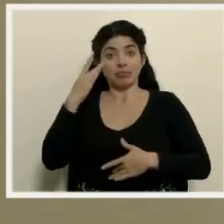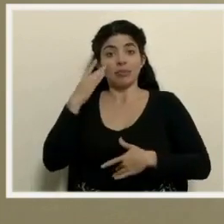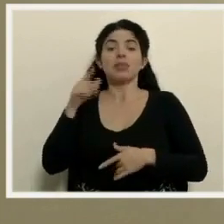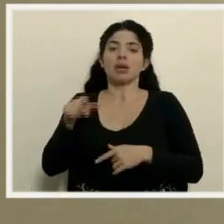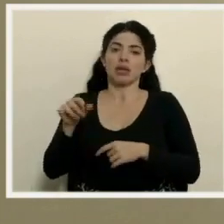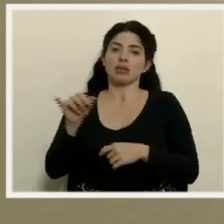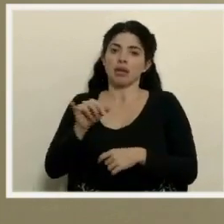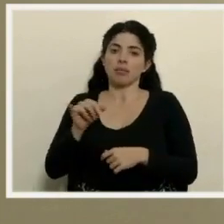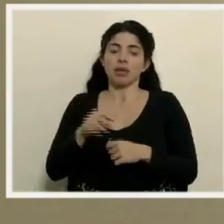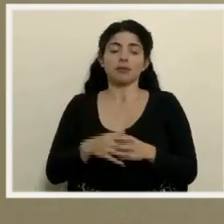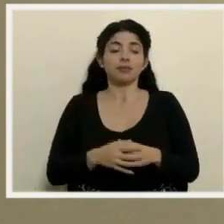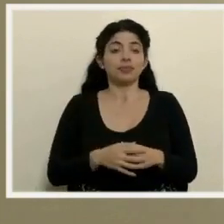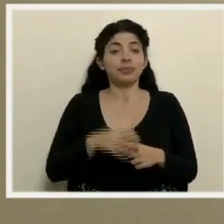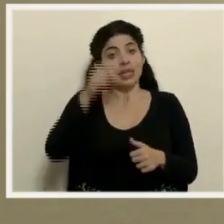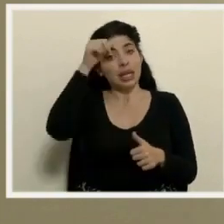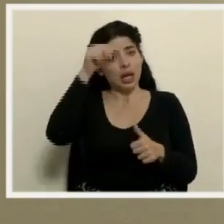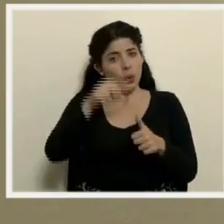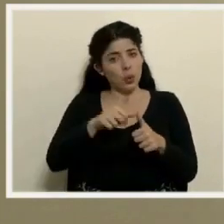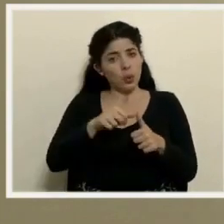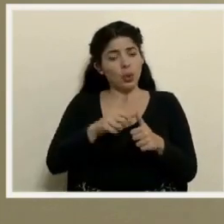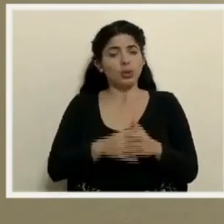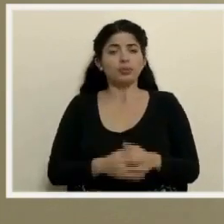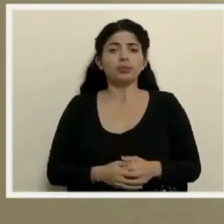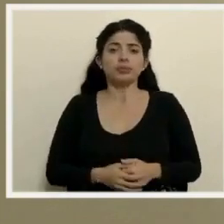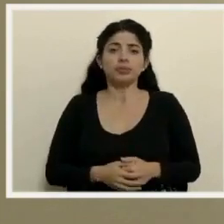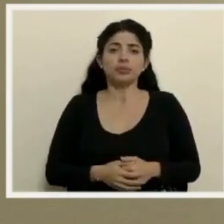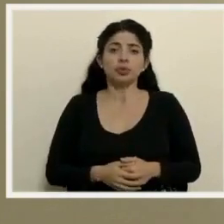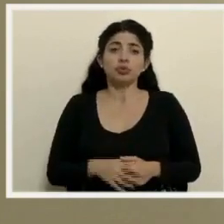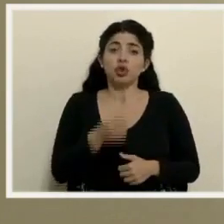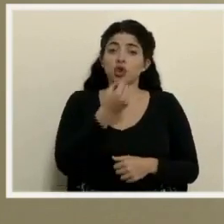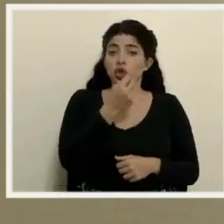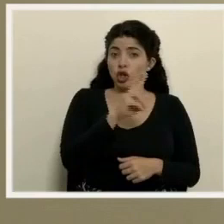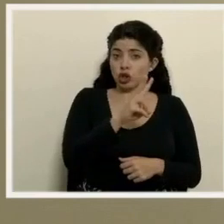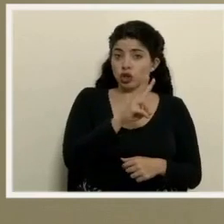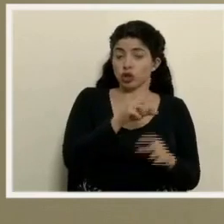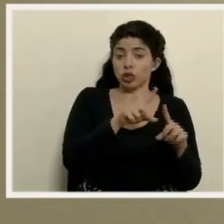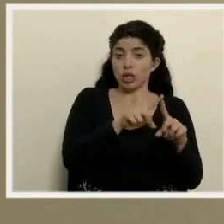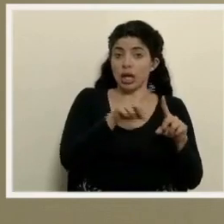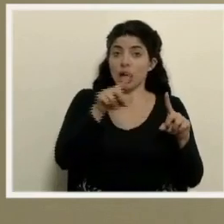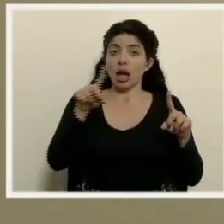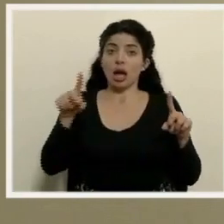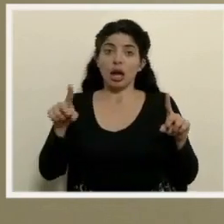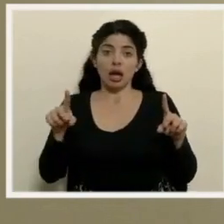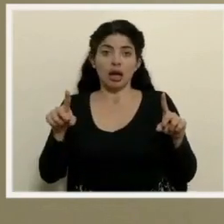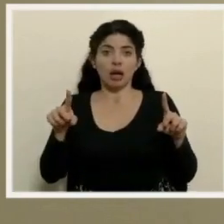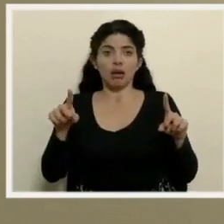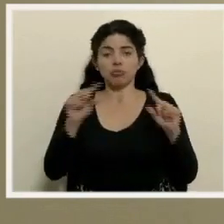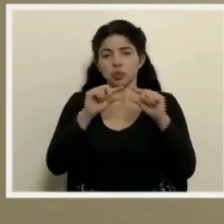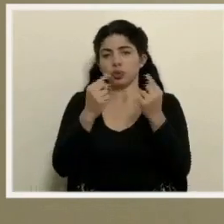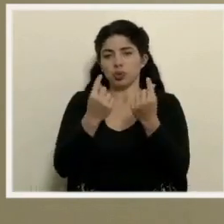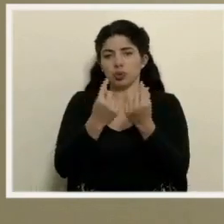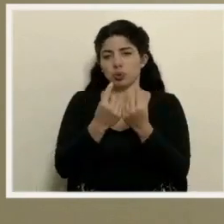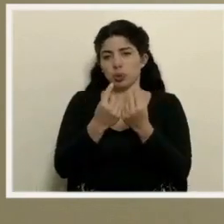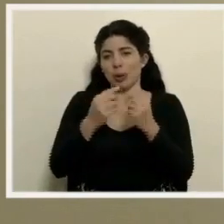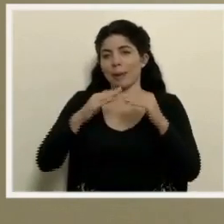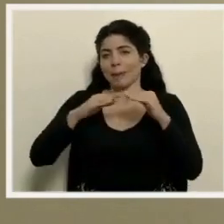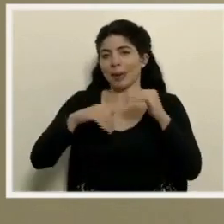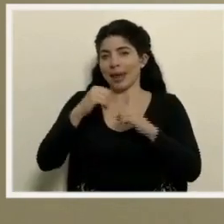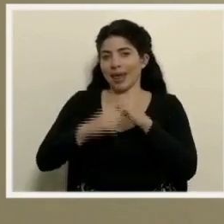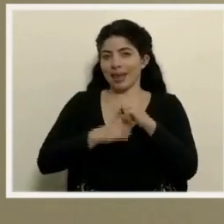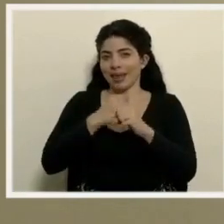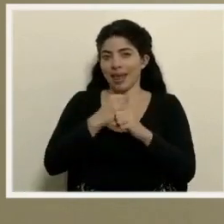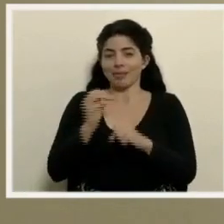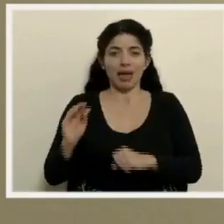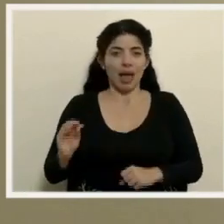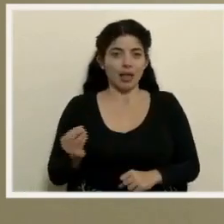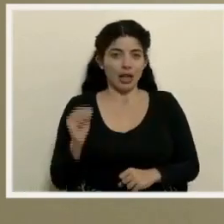Recordemos que en el caso de 12, el grupo de menor edad de los